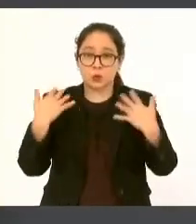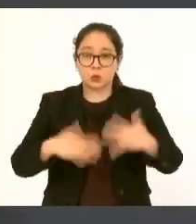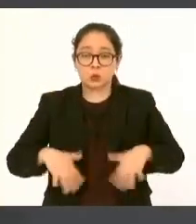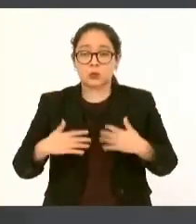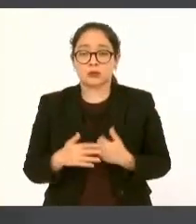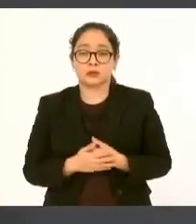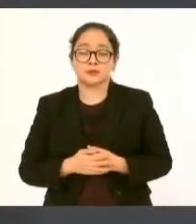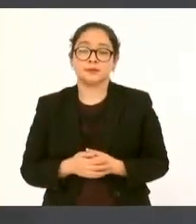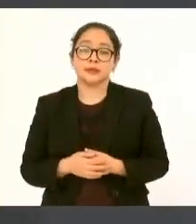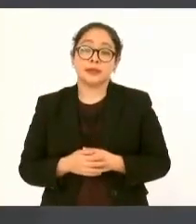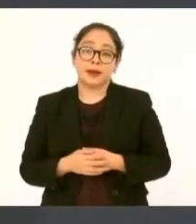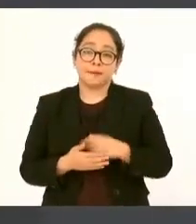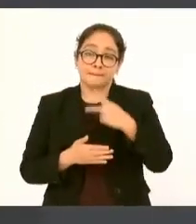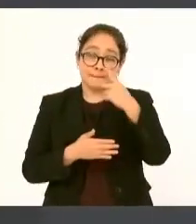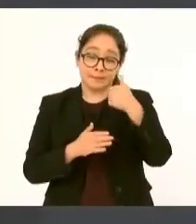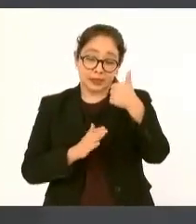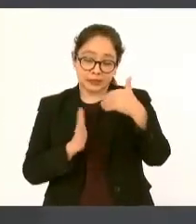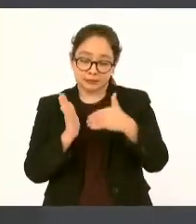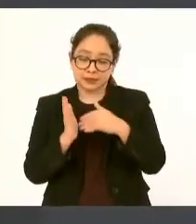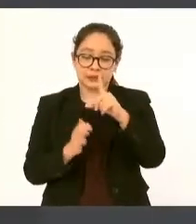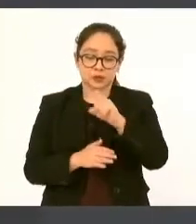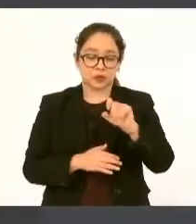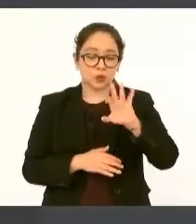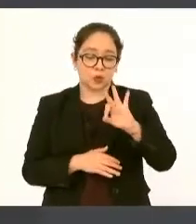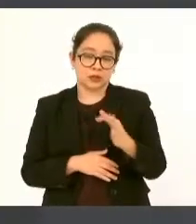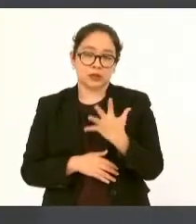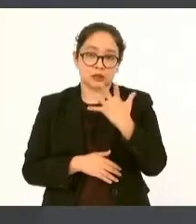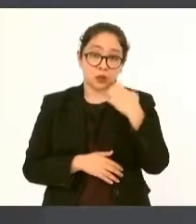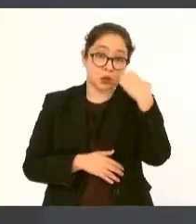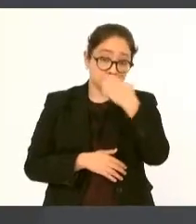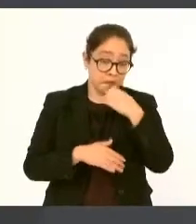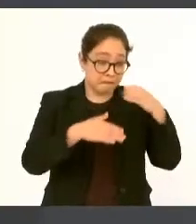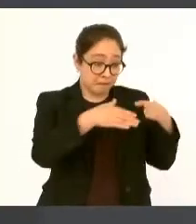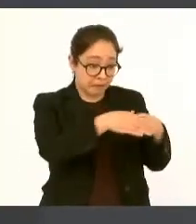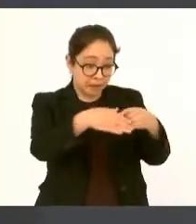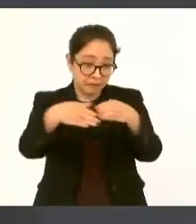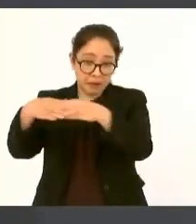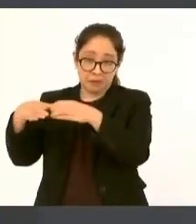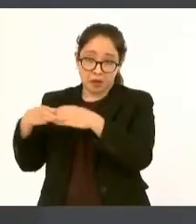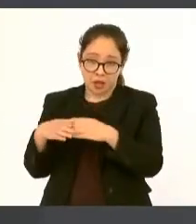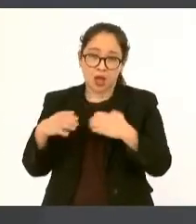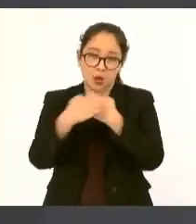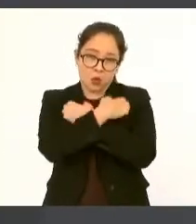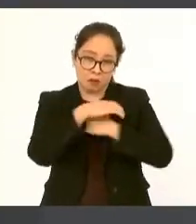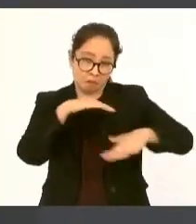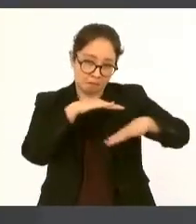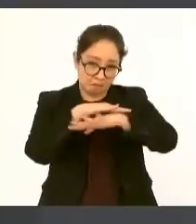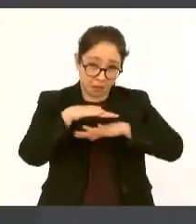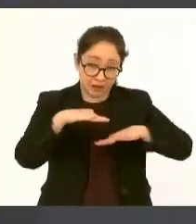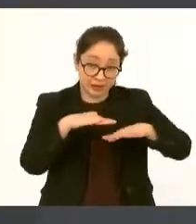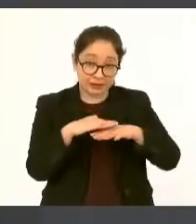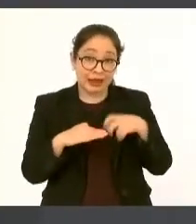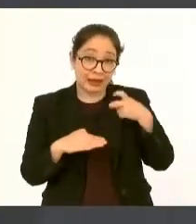.145 escuelas de educación básica 6